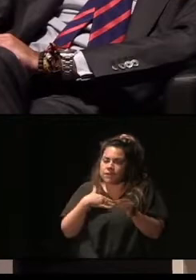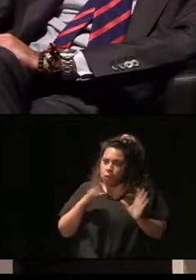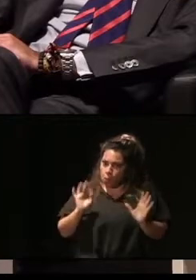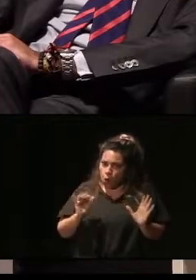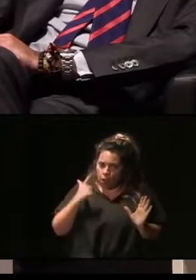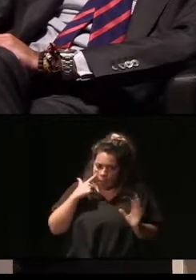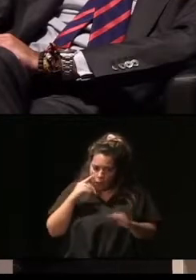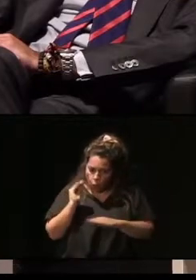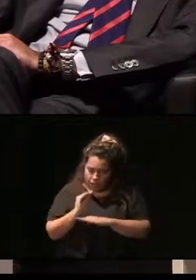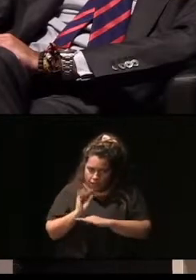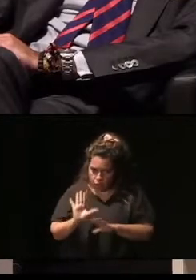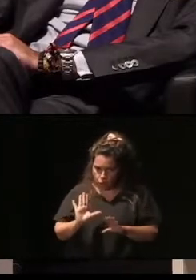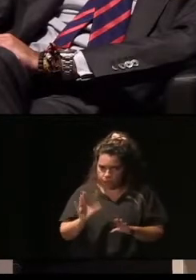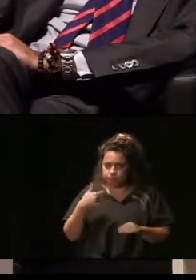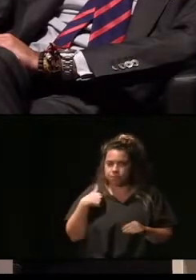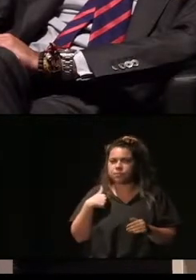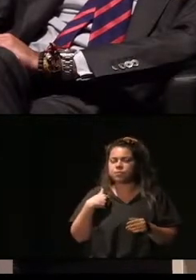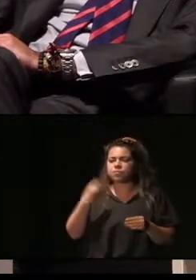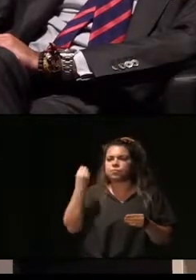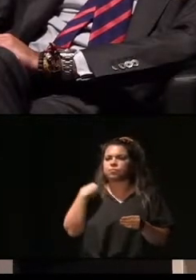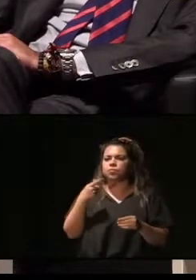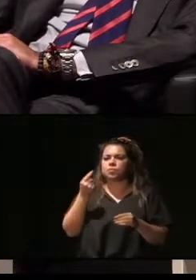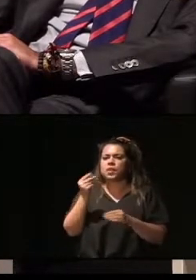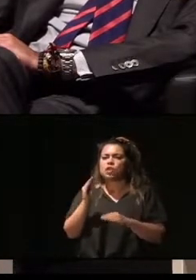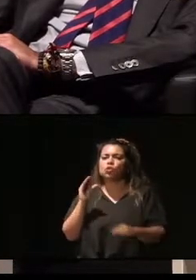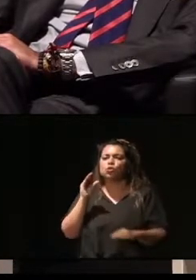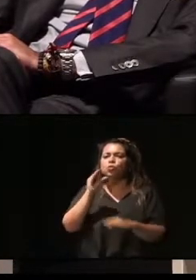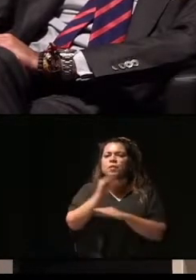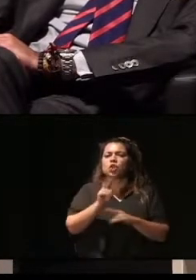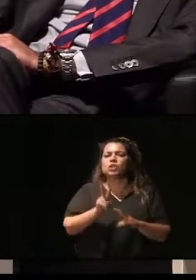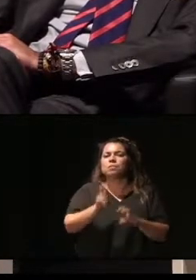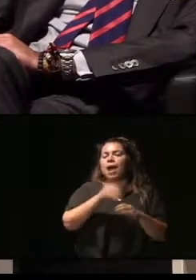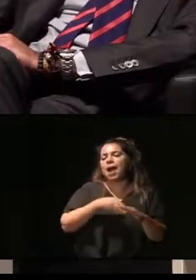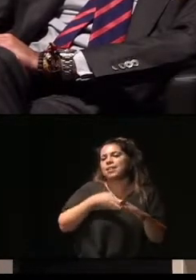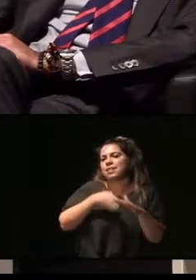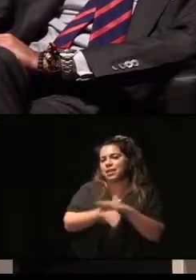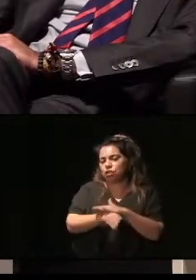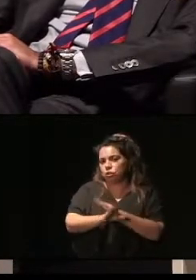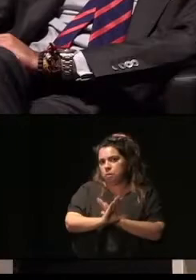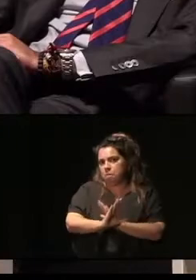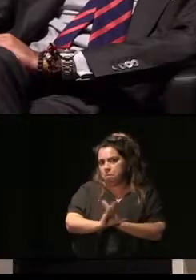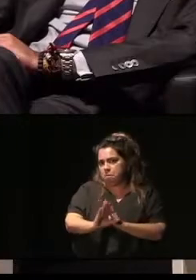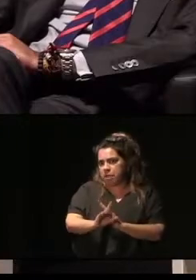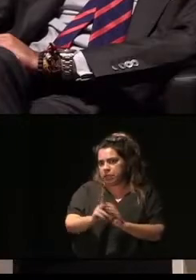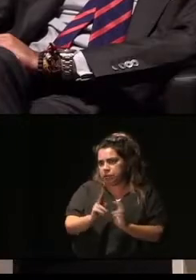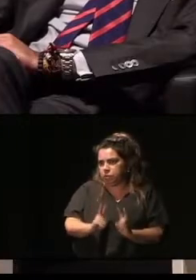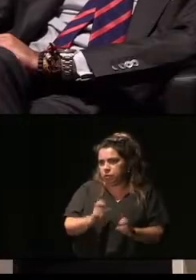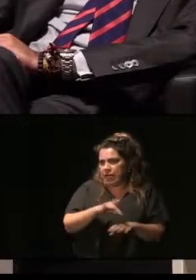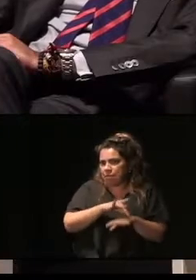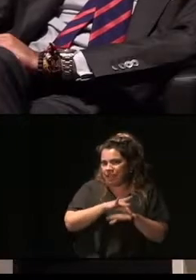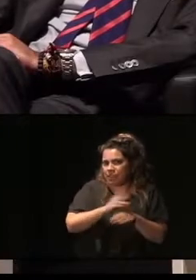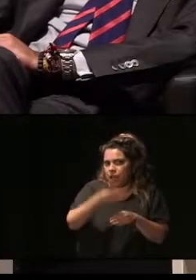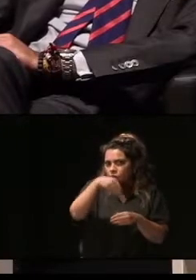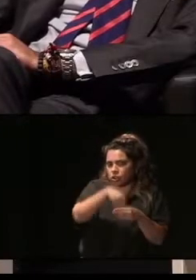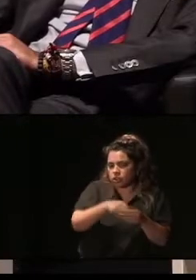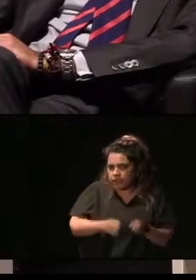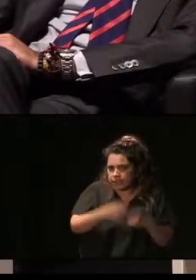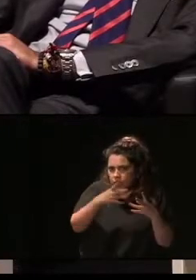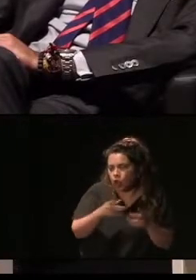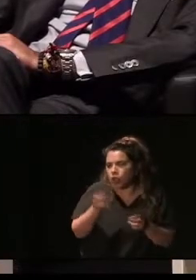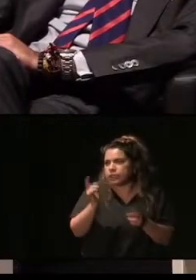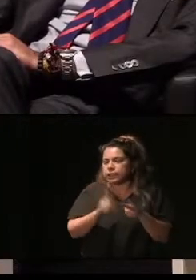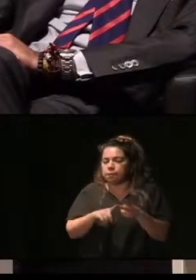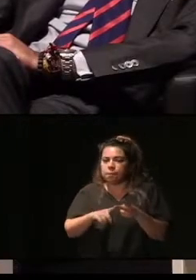hemos arrancado con la subvención de las mejoras en el acceso. Y bueno, los itinerarios interiores, los aseos